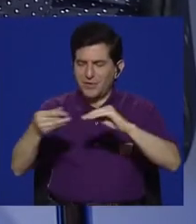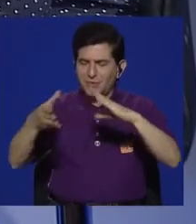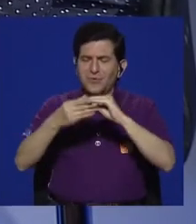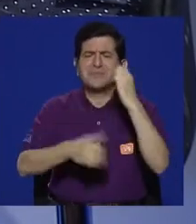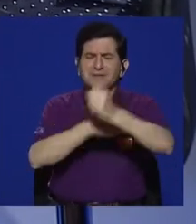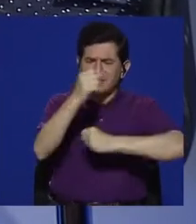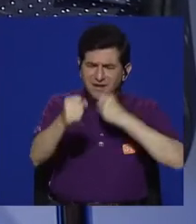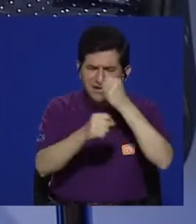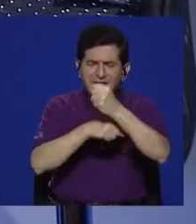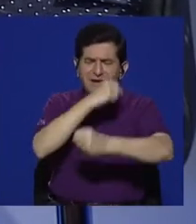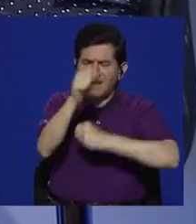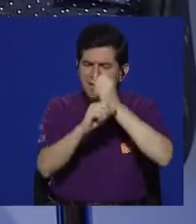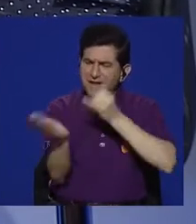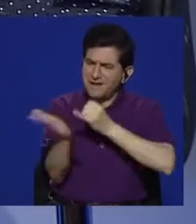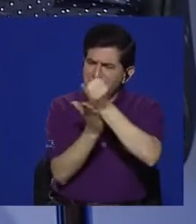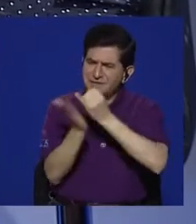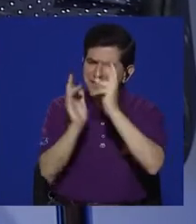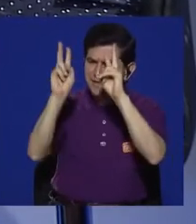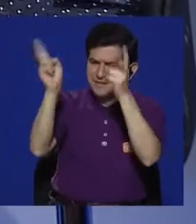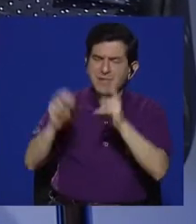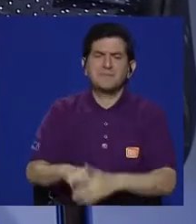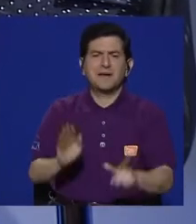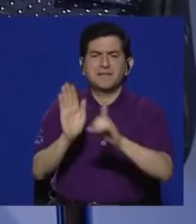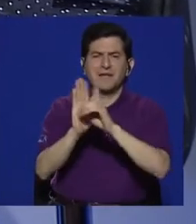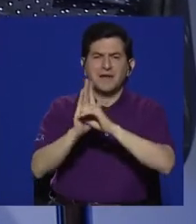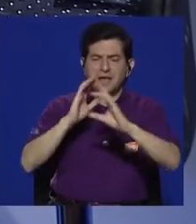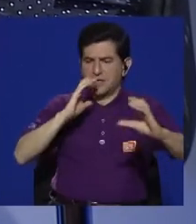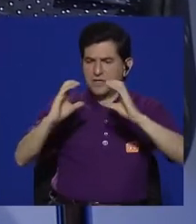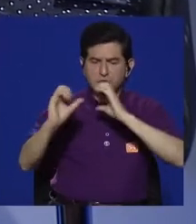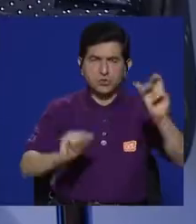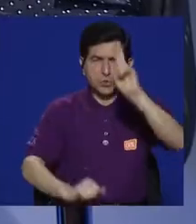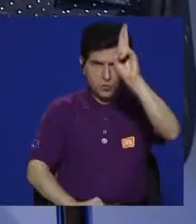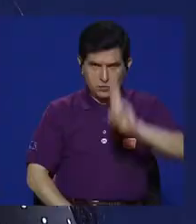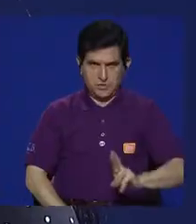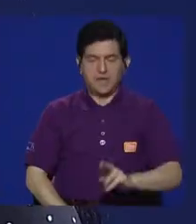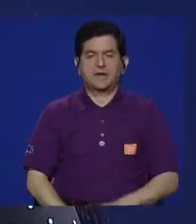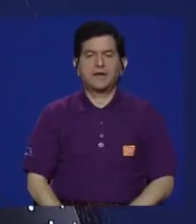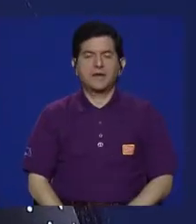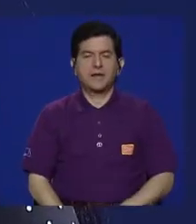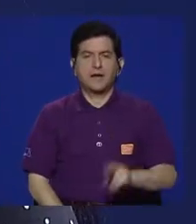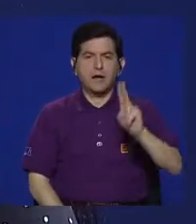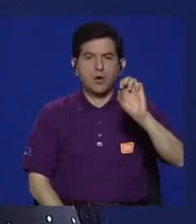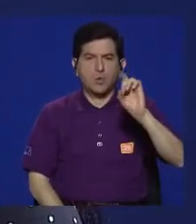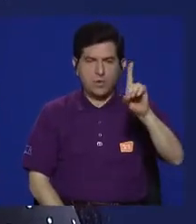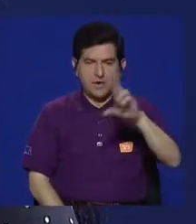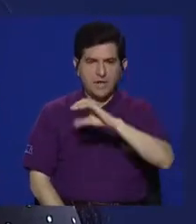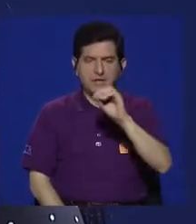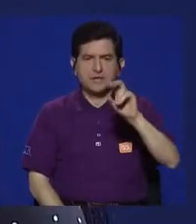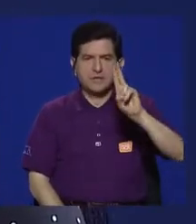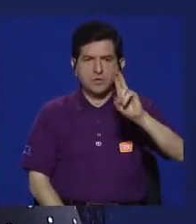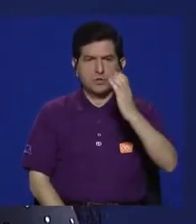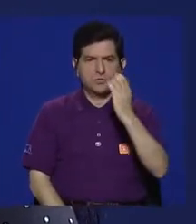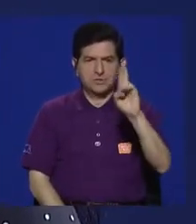que llevamos muchos años investigando el tema del derecho a la comunicación en Costa Rica, tanto la UNED como la UCR como